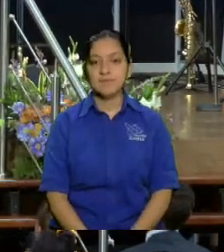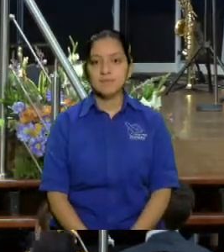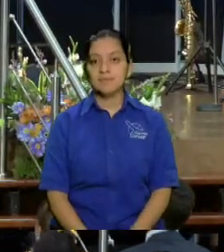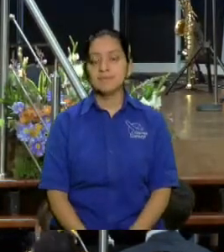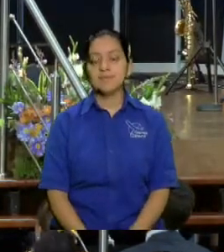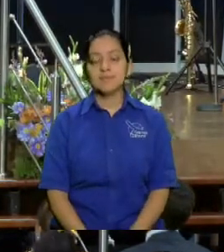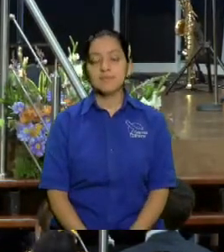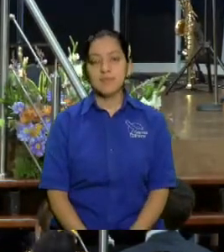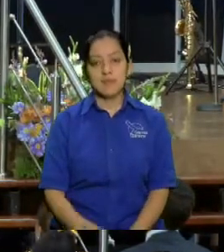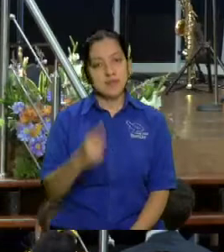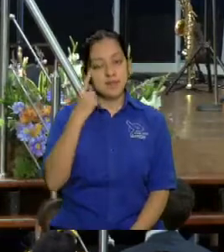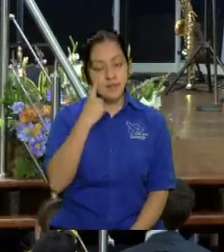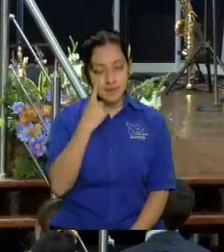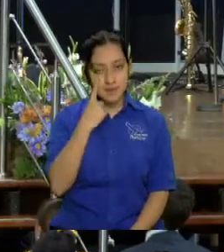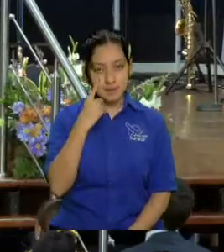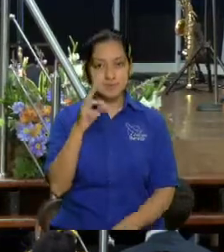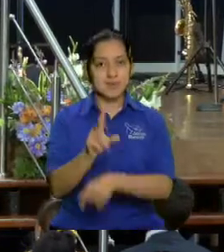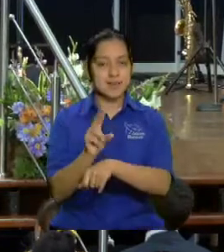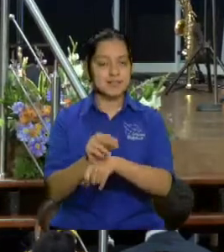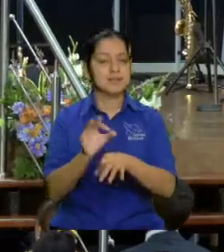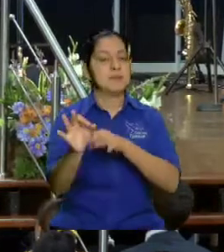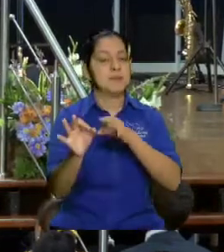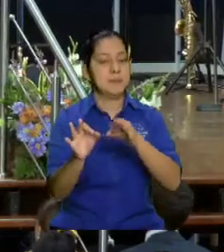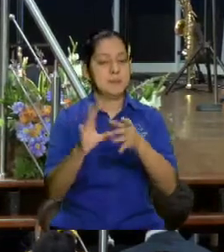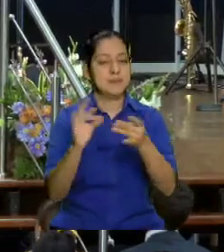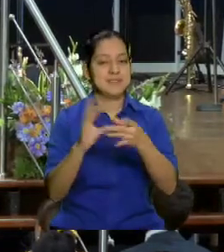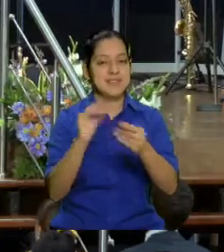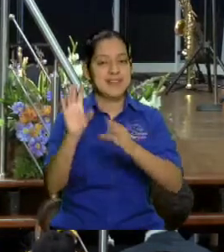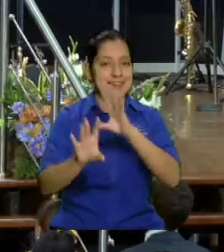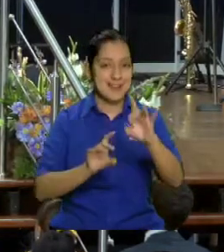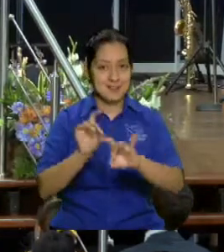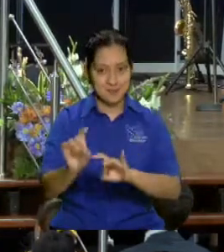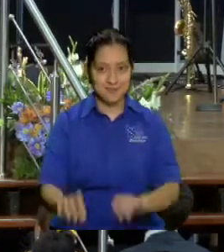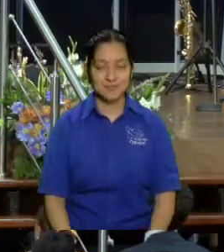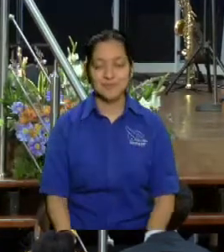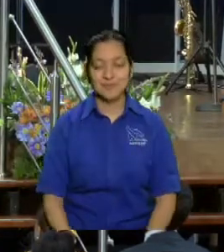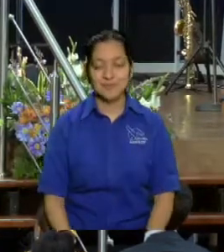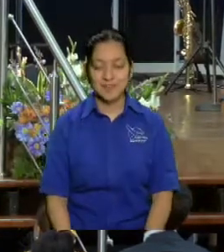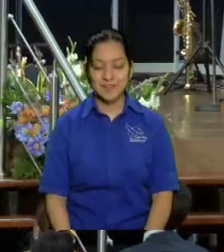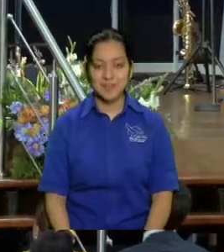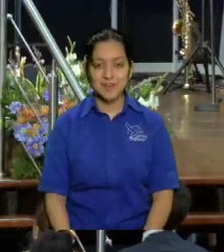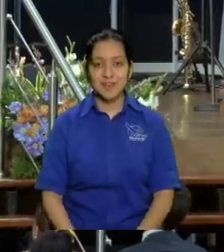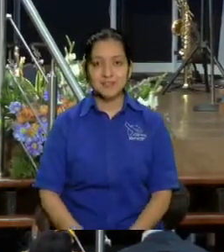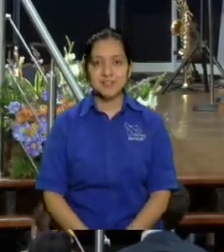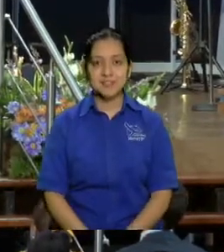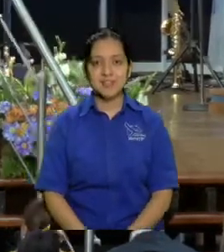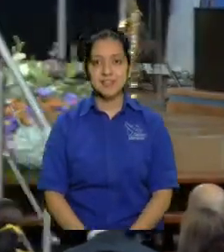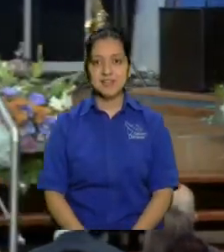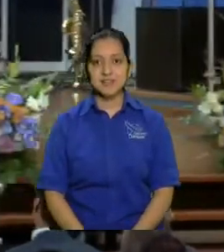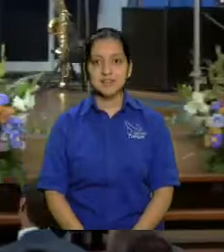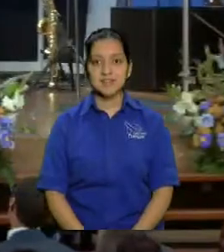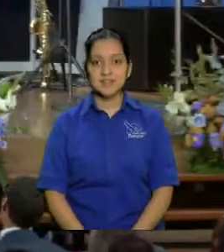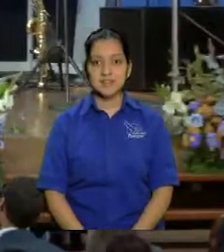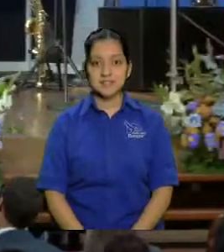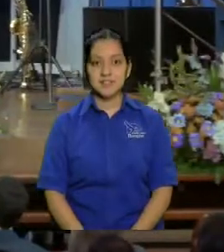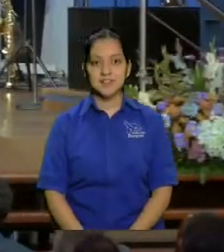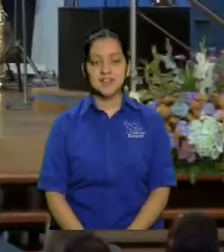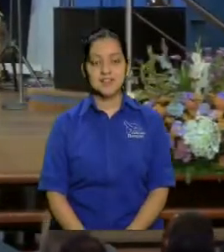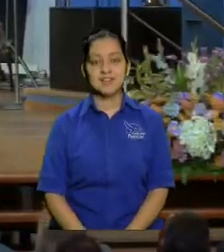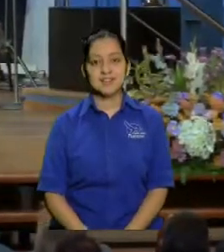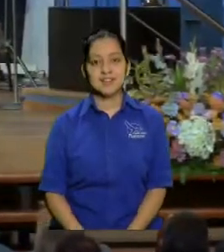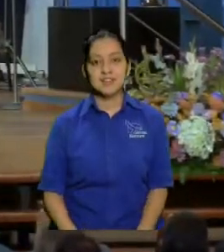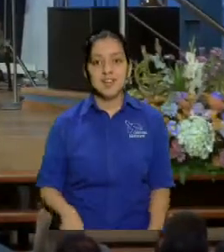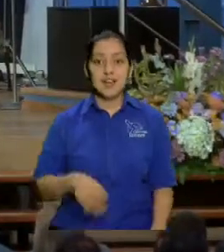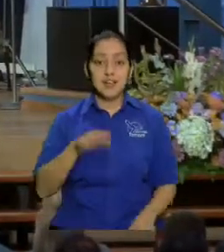mire déjame contarle algo así porque algunos no lo creen hermano algunos no no creen en esta situación pero no han